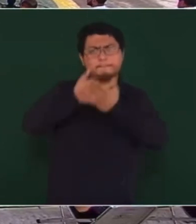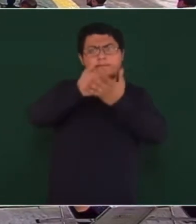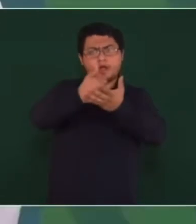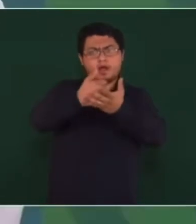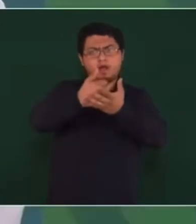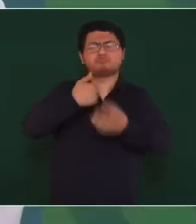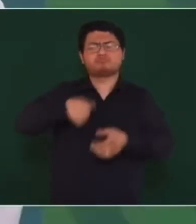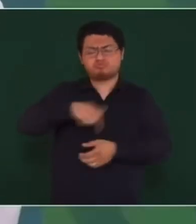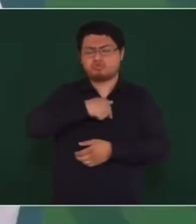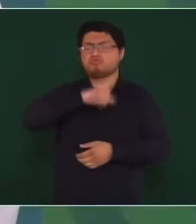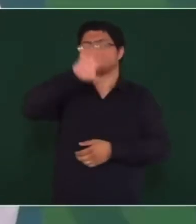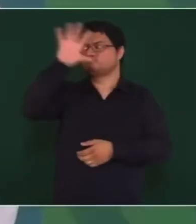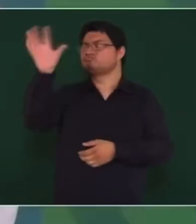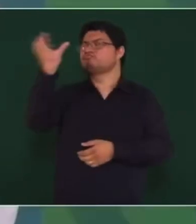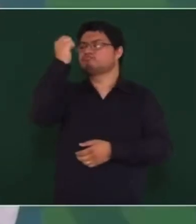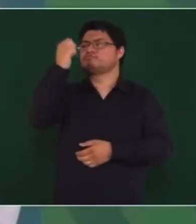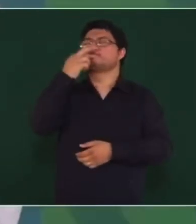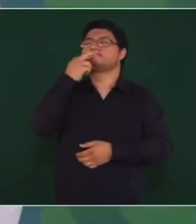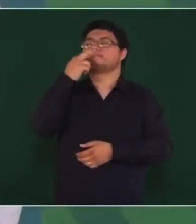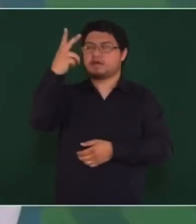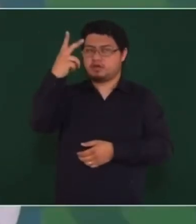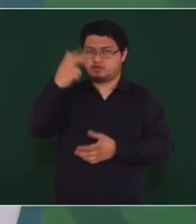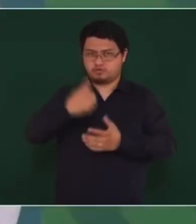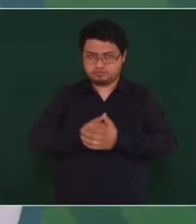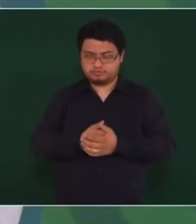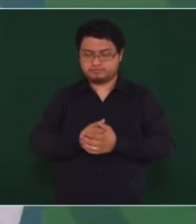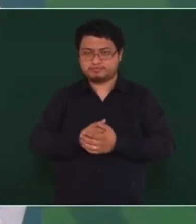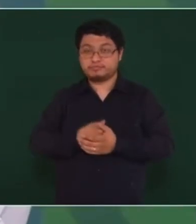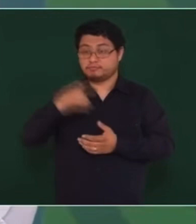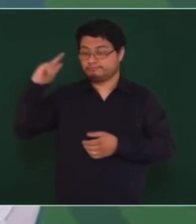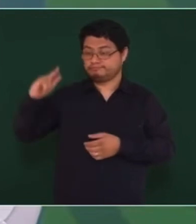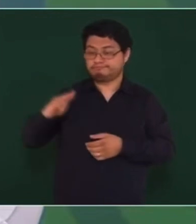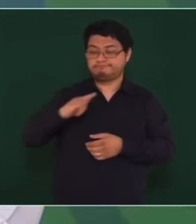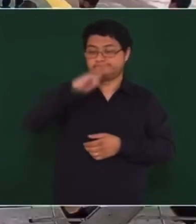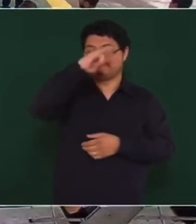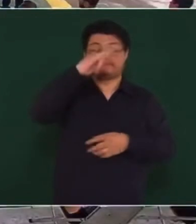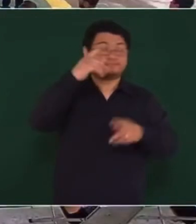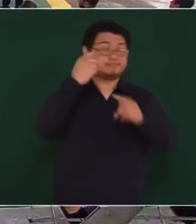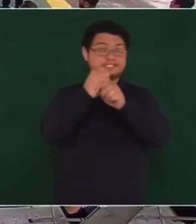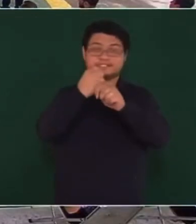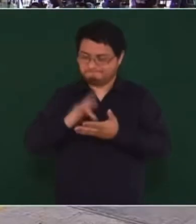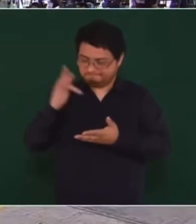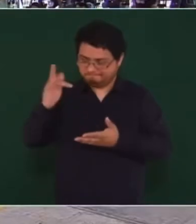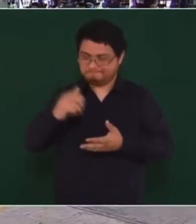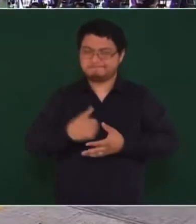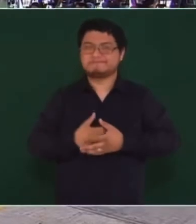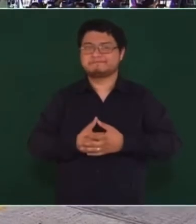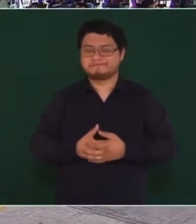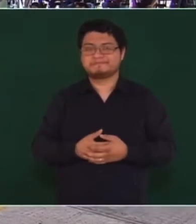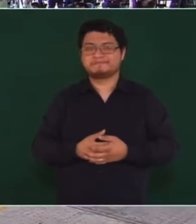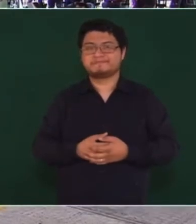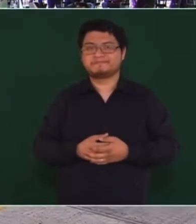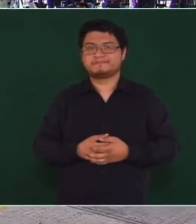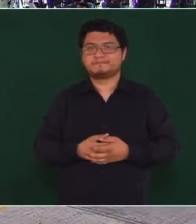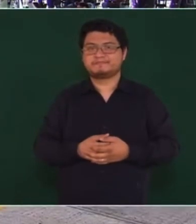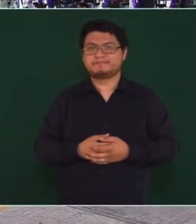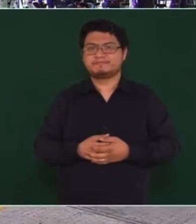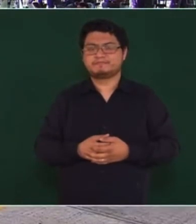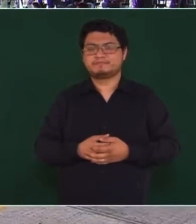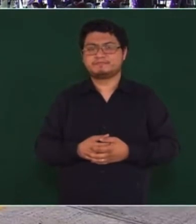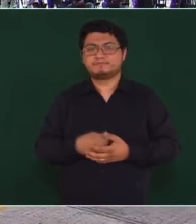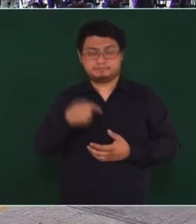logremos mejorar todo el sistema de transporte de aviación en México. La nueva línea